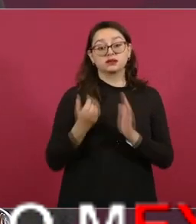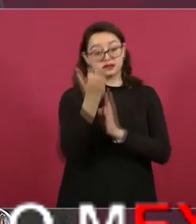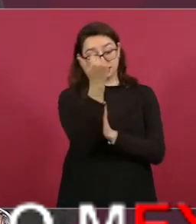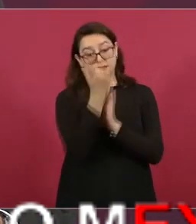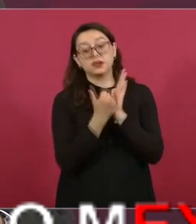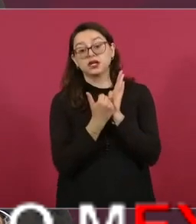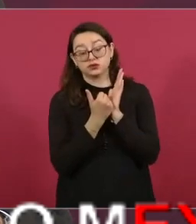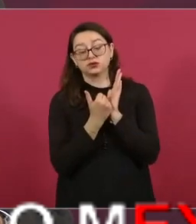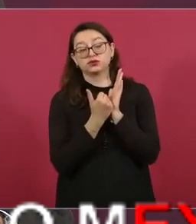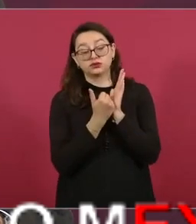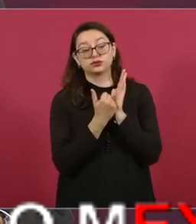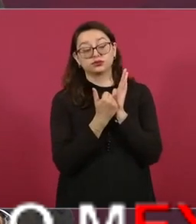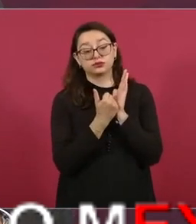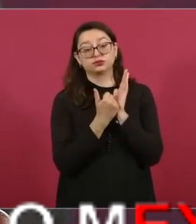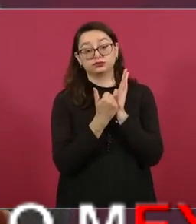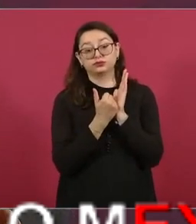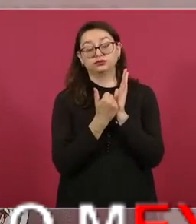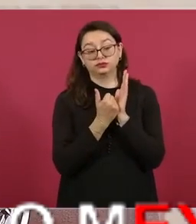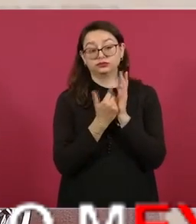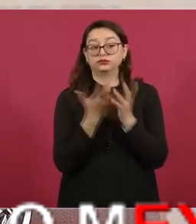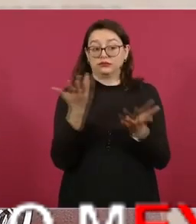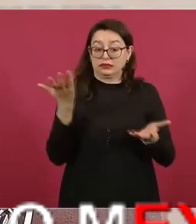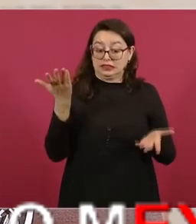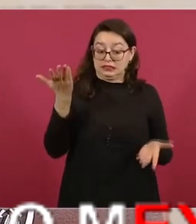reestructuración una